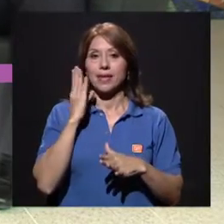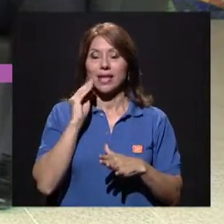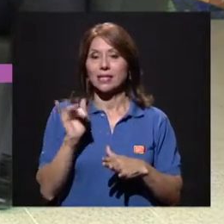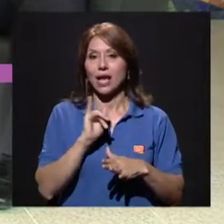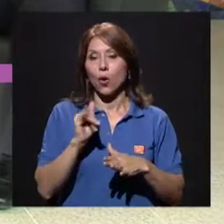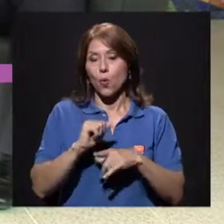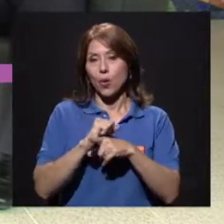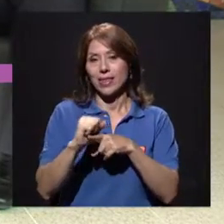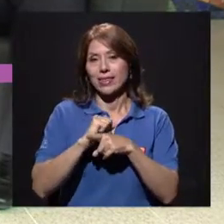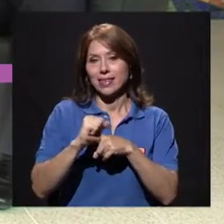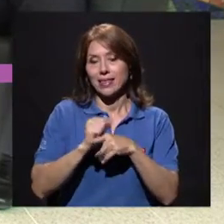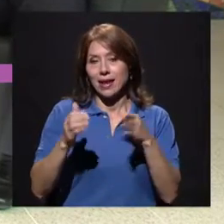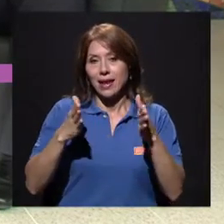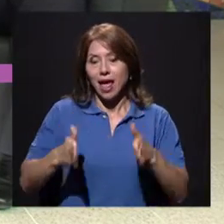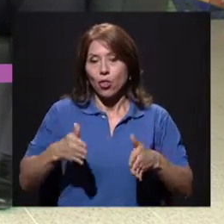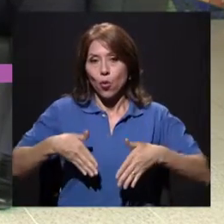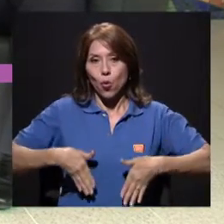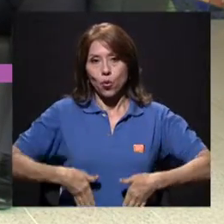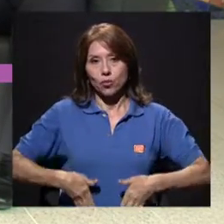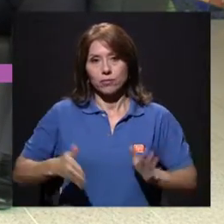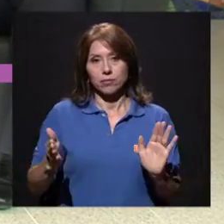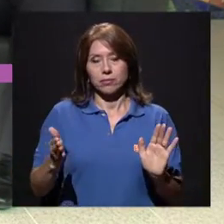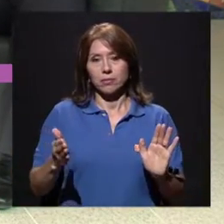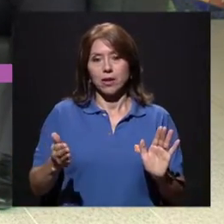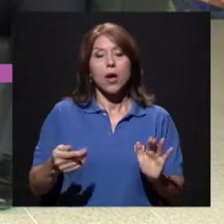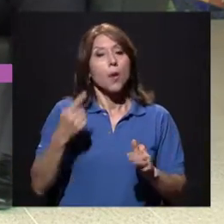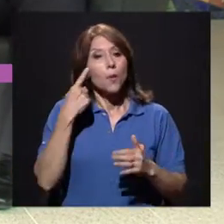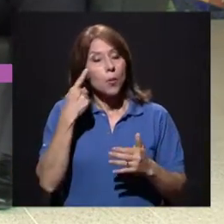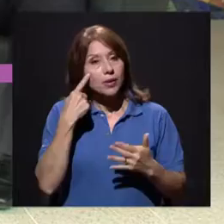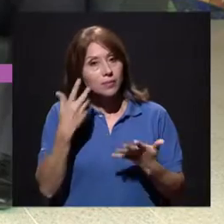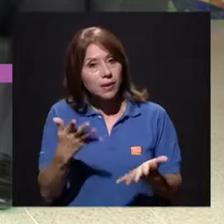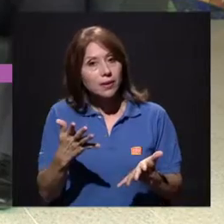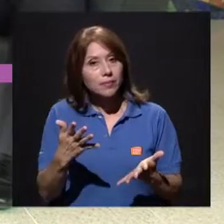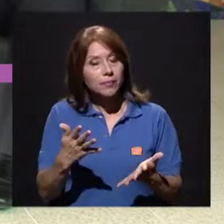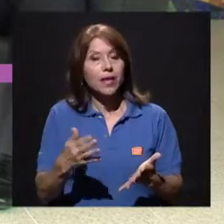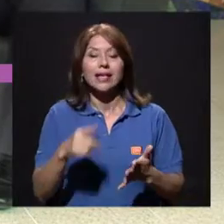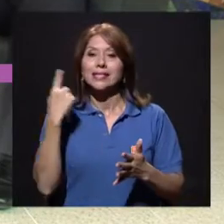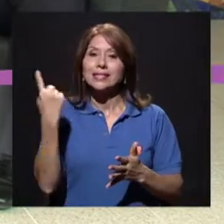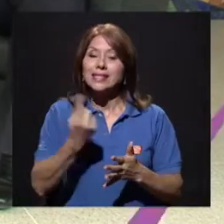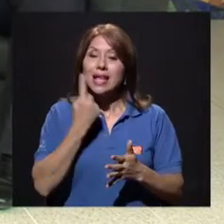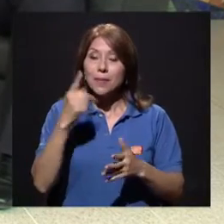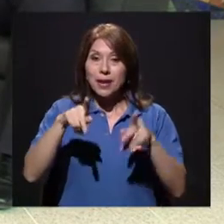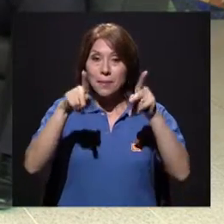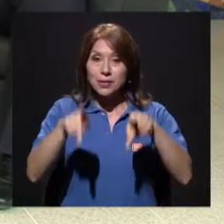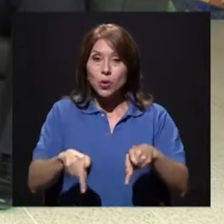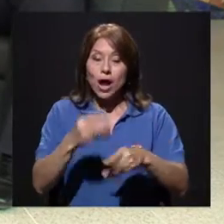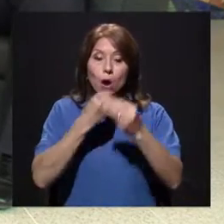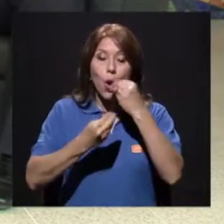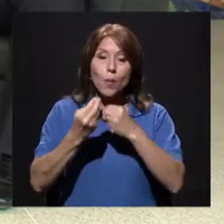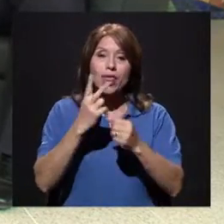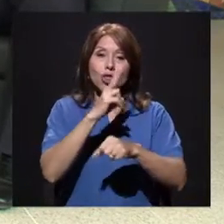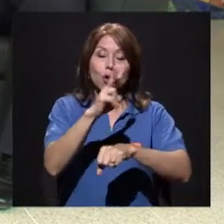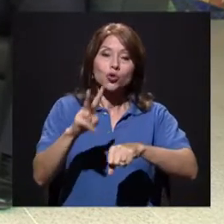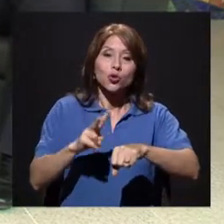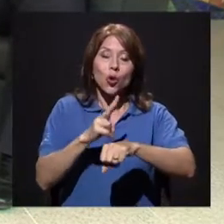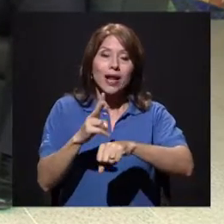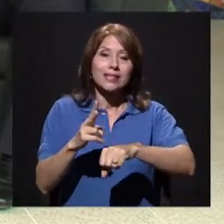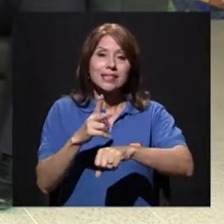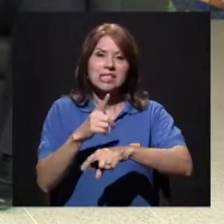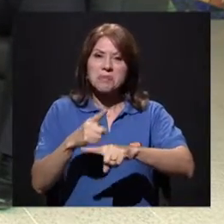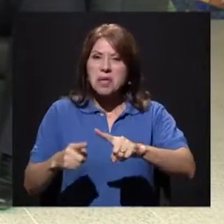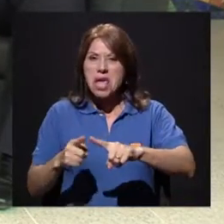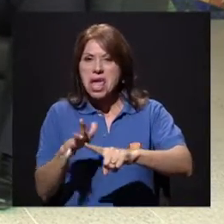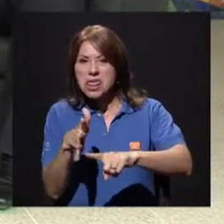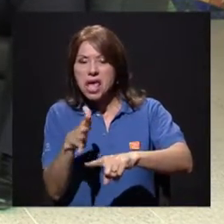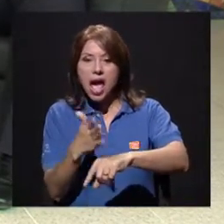entrenador, nosotros siempre, pues, la teta come dos horas y medio, tres horas antes de la competencia. Y me imagino que debe ser